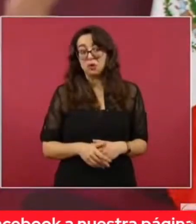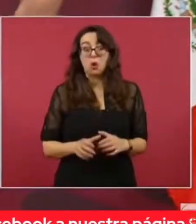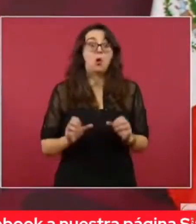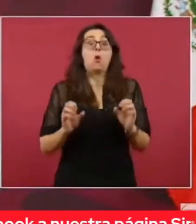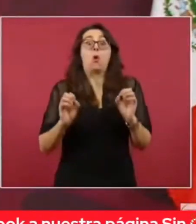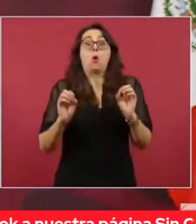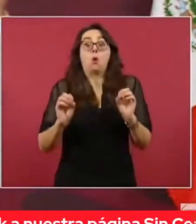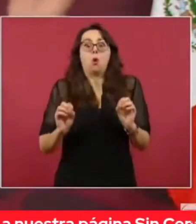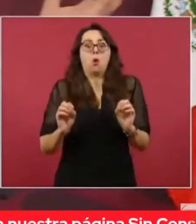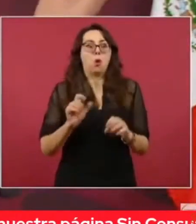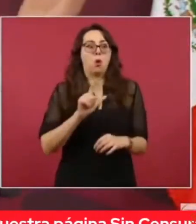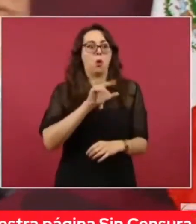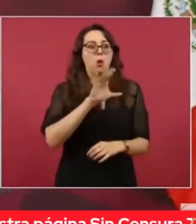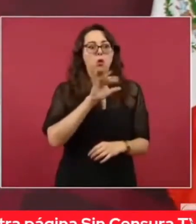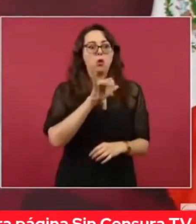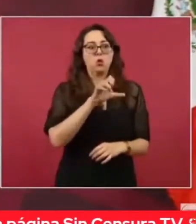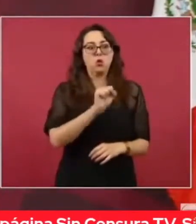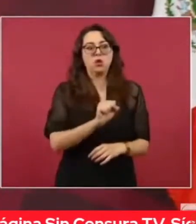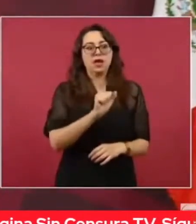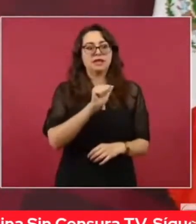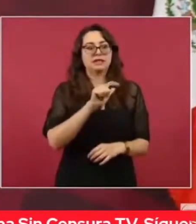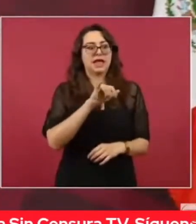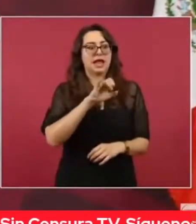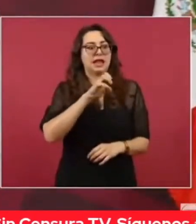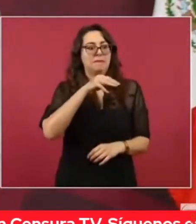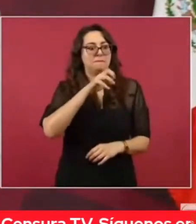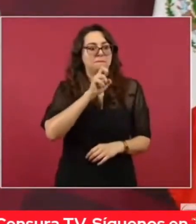Y mucho menos con Justo Sierra.